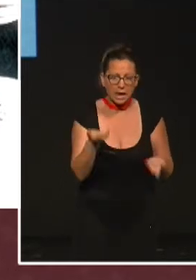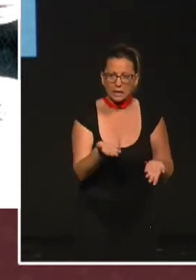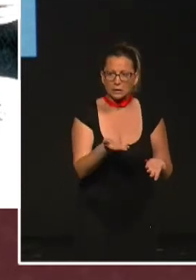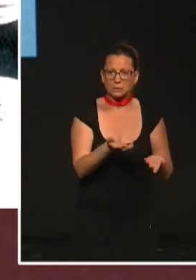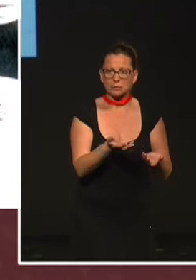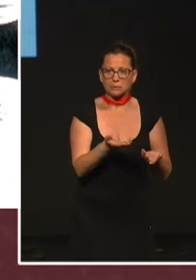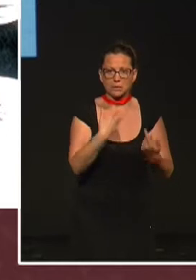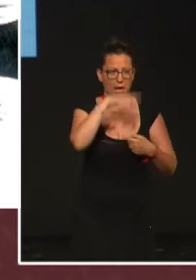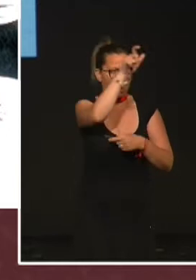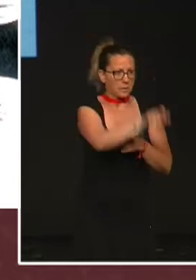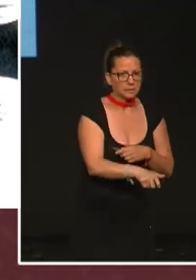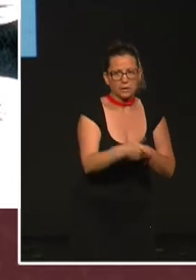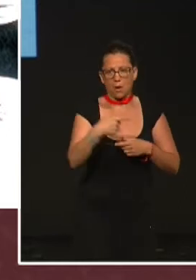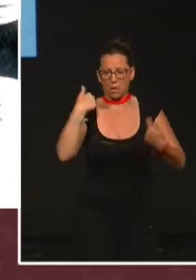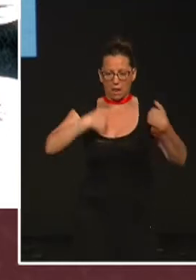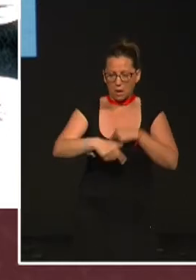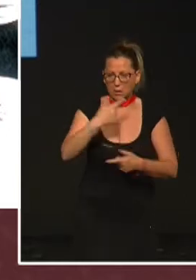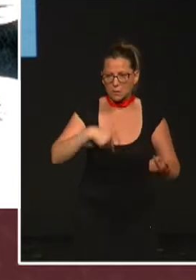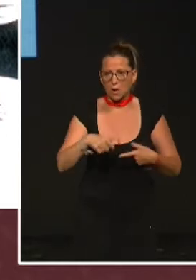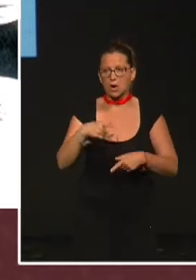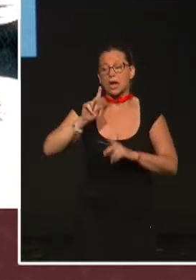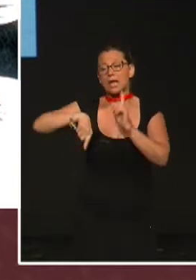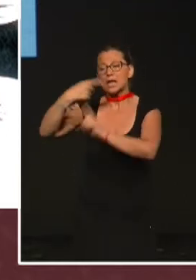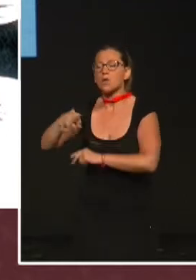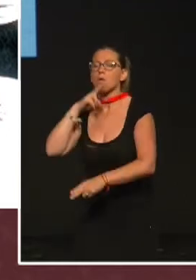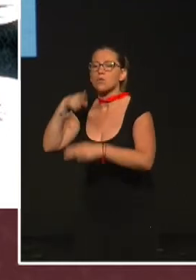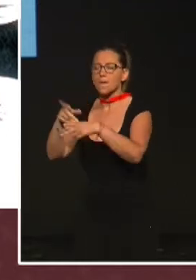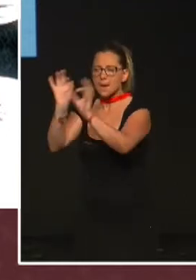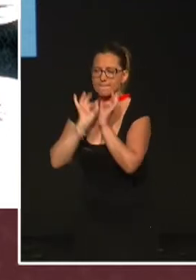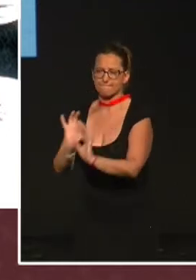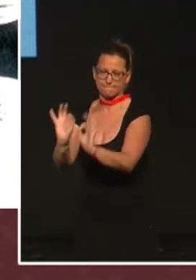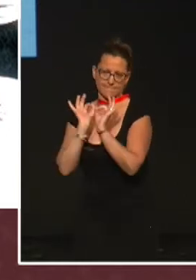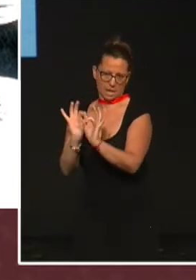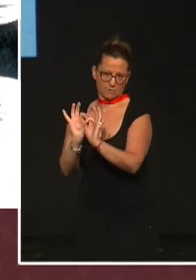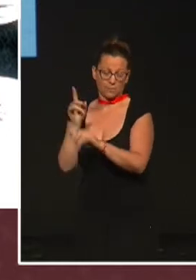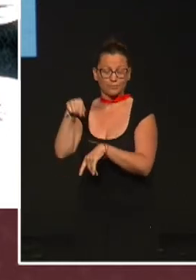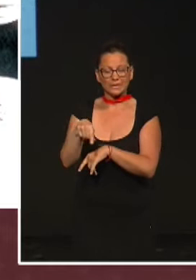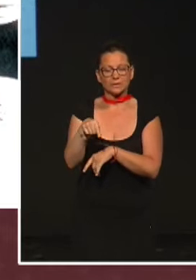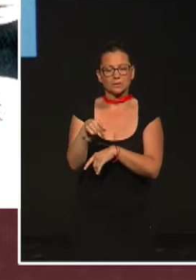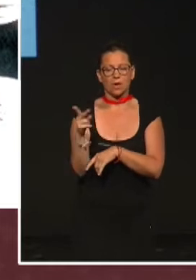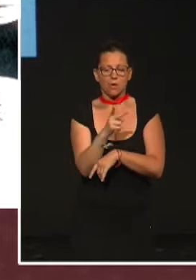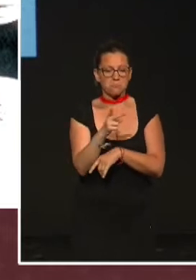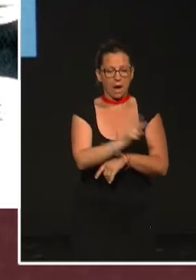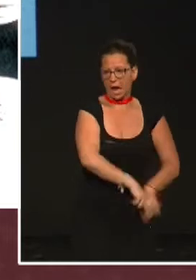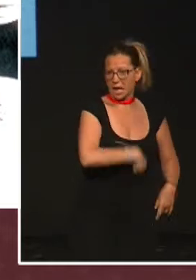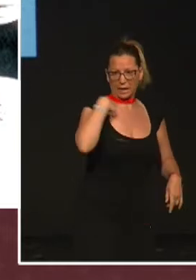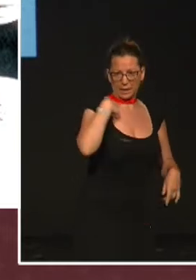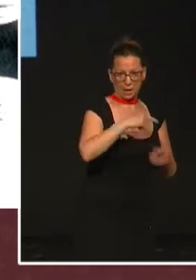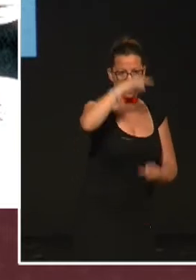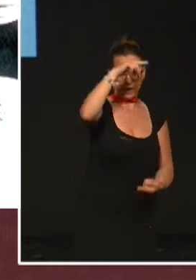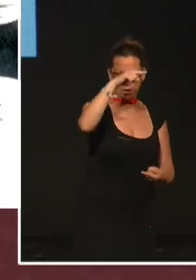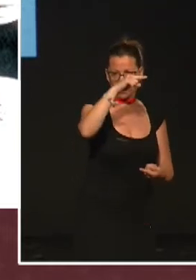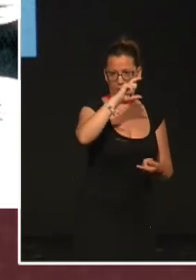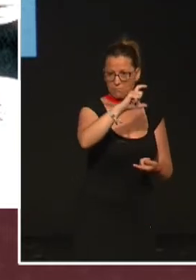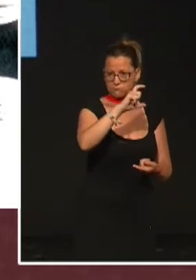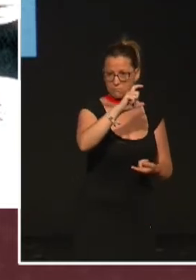individuo, del organismo. Y un nombre específico, o un epíteto específico. Esos dos nombres, el genérico va en mayúscula, el